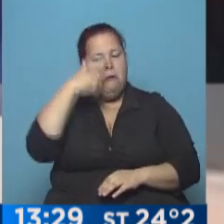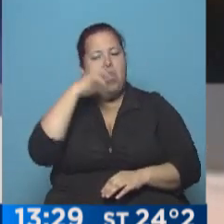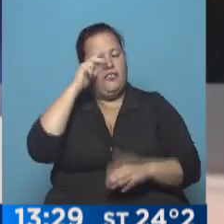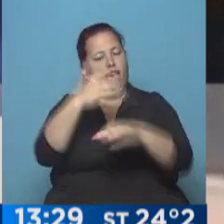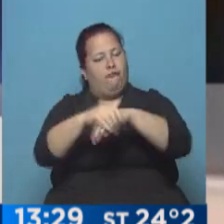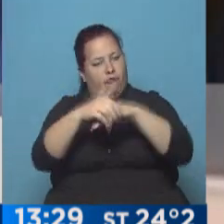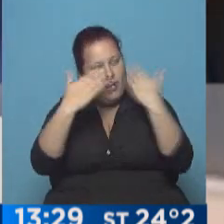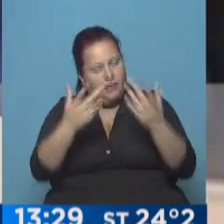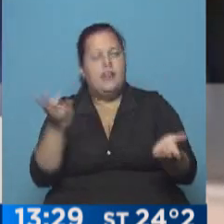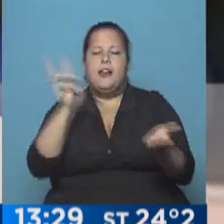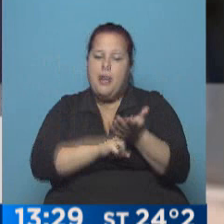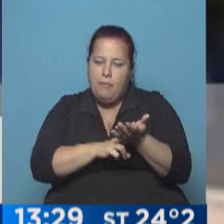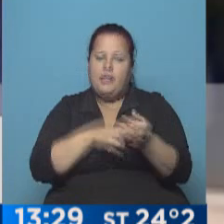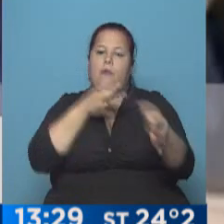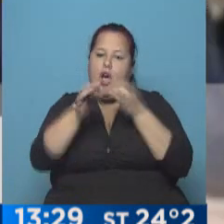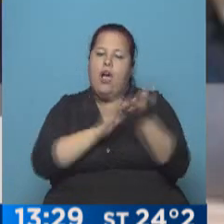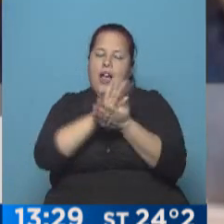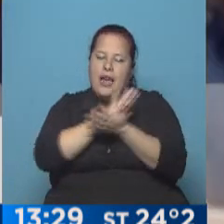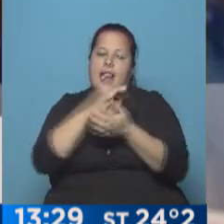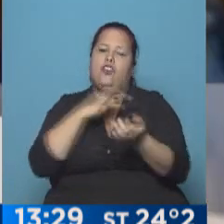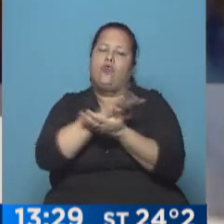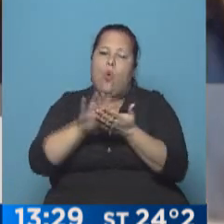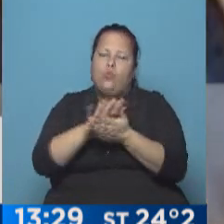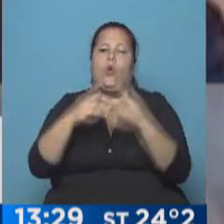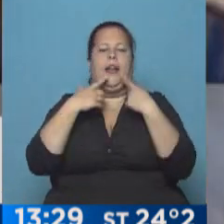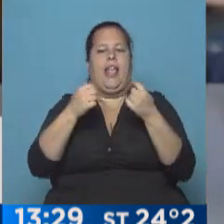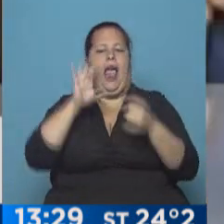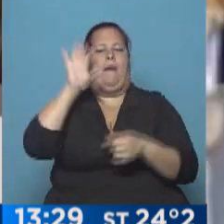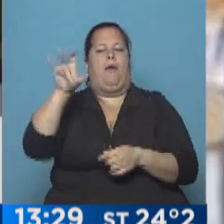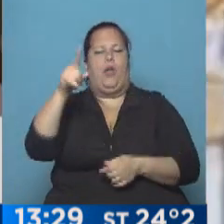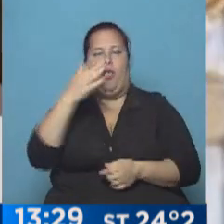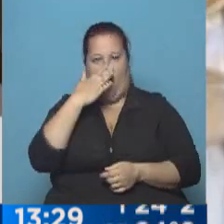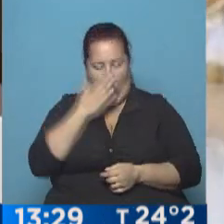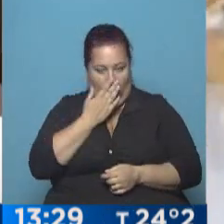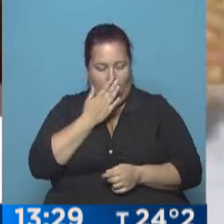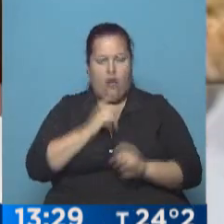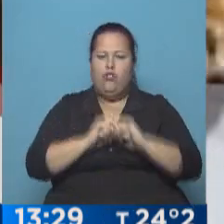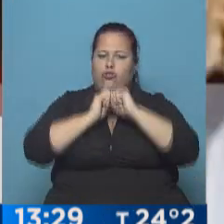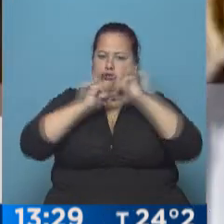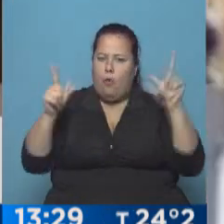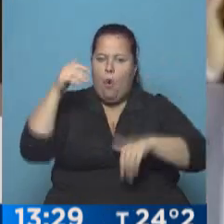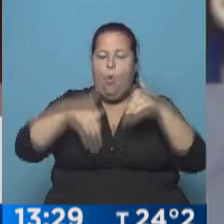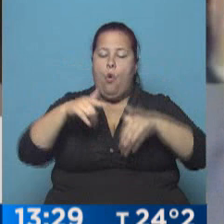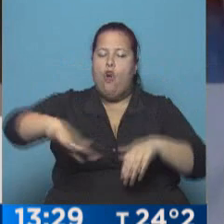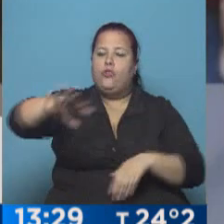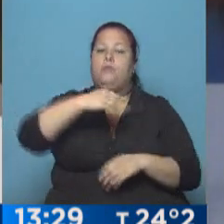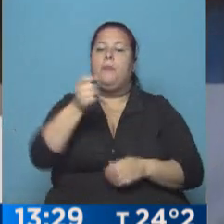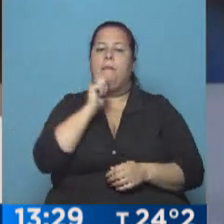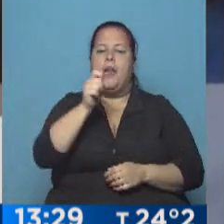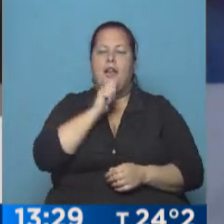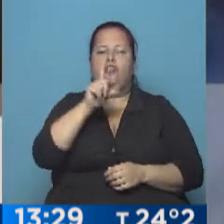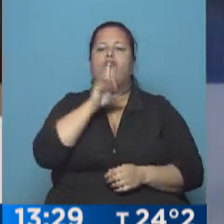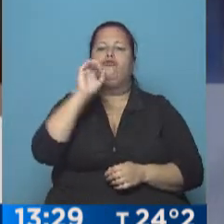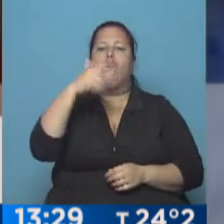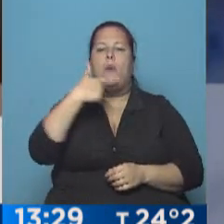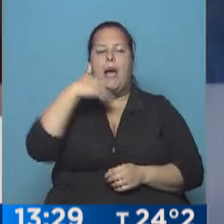felicitarlo y ratificó que con diálogo buscará resolver los reclamos de la provincia de Córdoba. La sorpresa de la elección municipal fue el periodista Tomás